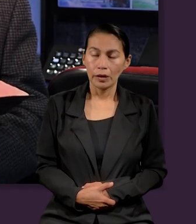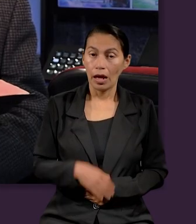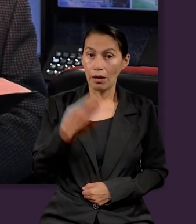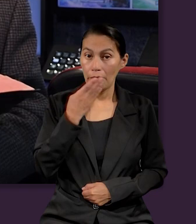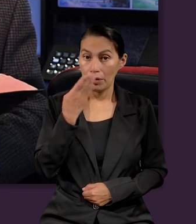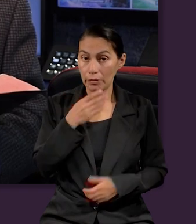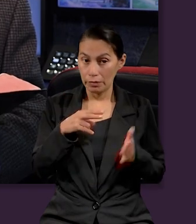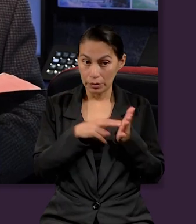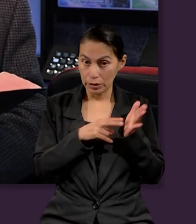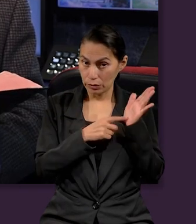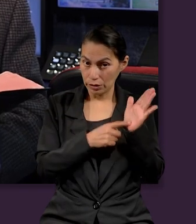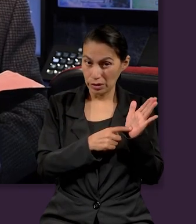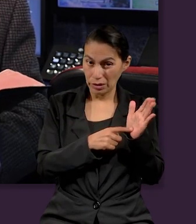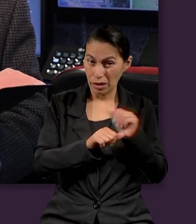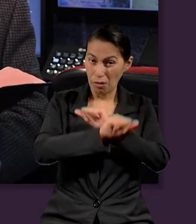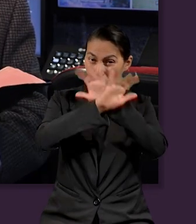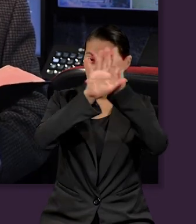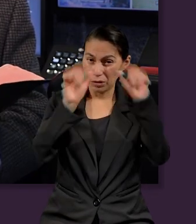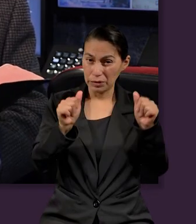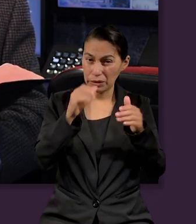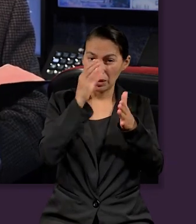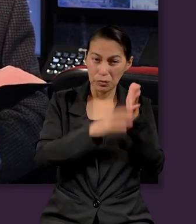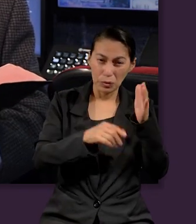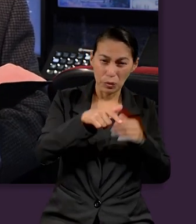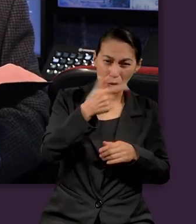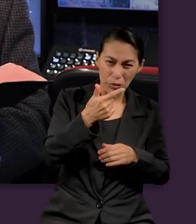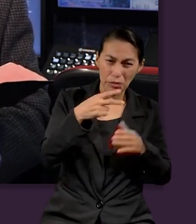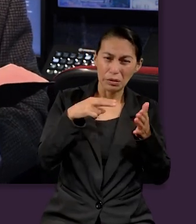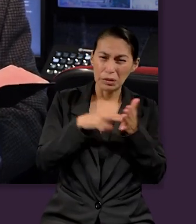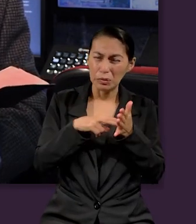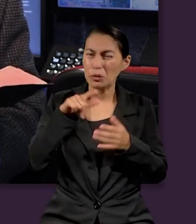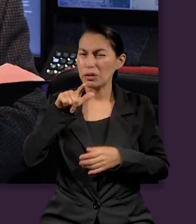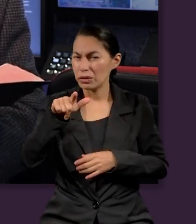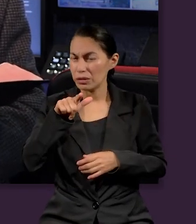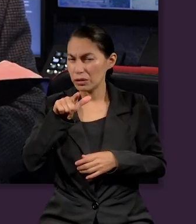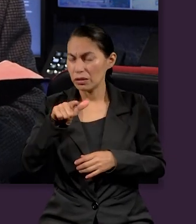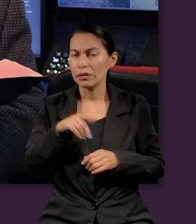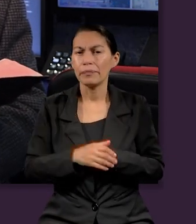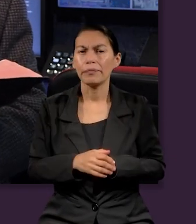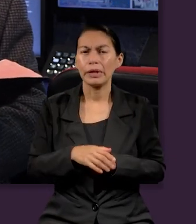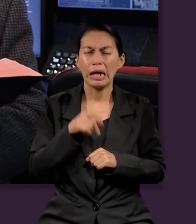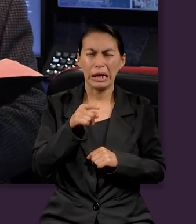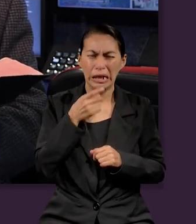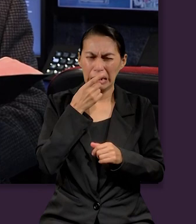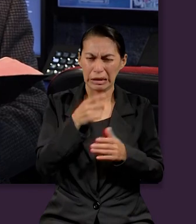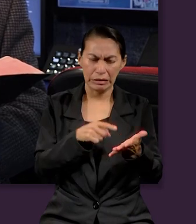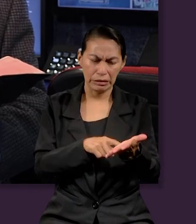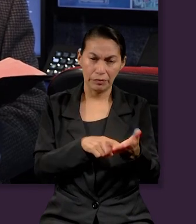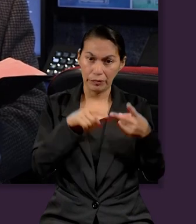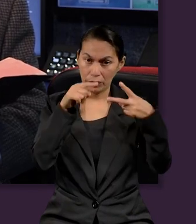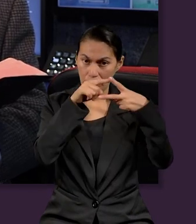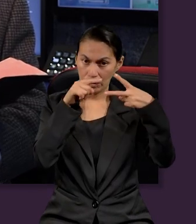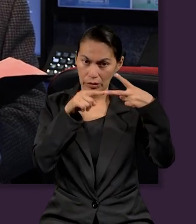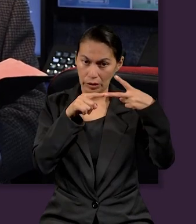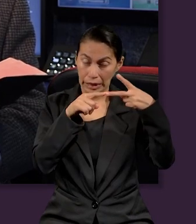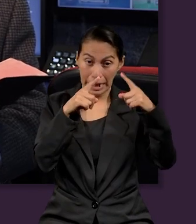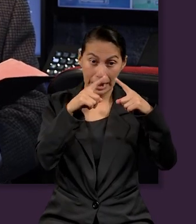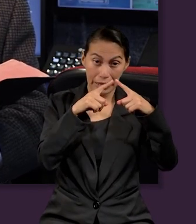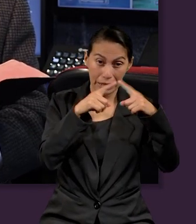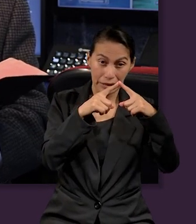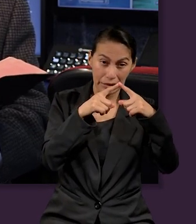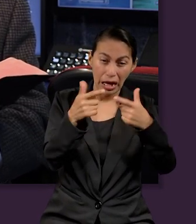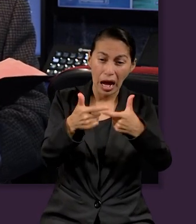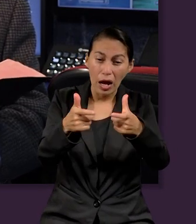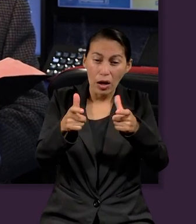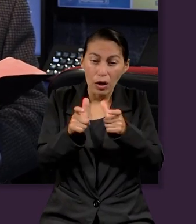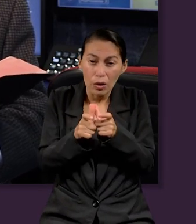El pasaje bíblico en cuestión de Apocalipsis, capítulo 12, versículo 17, señala dos características